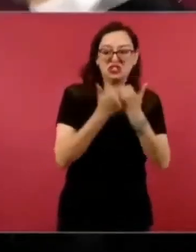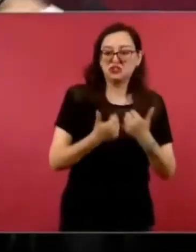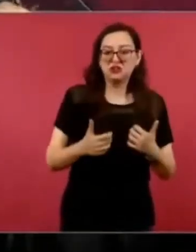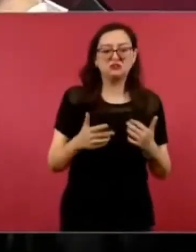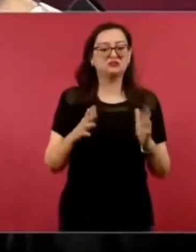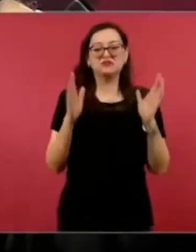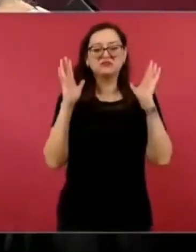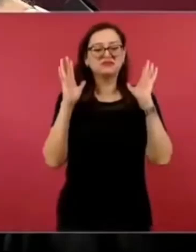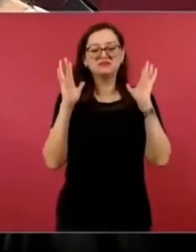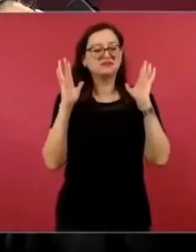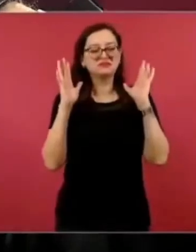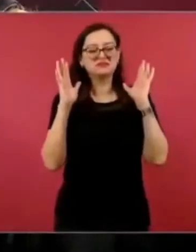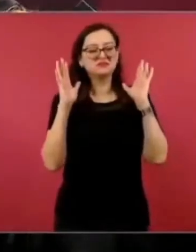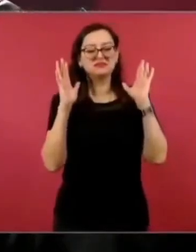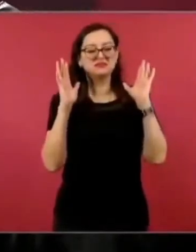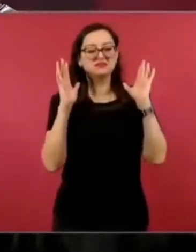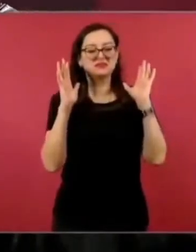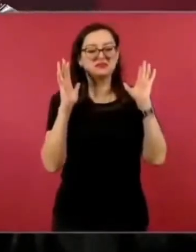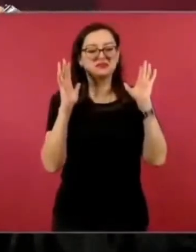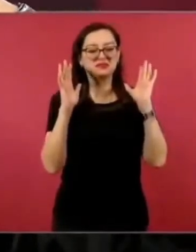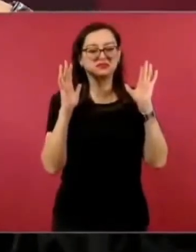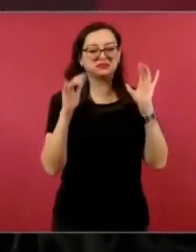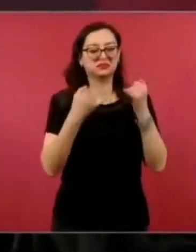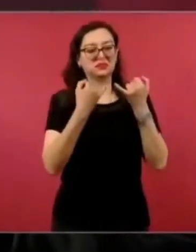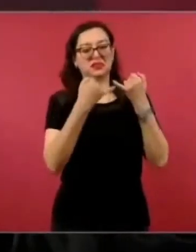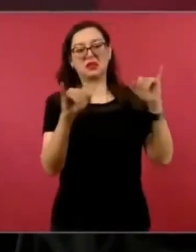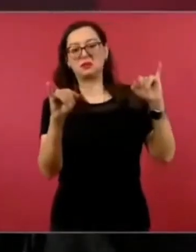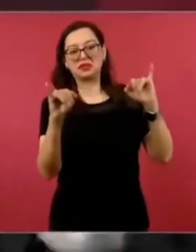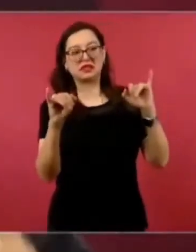ciudadanos independientes,